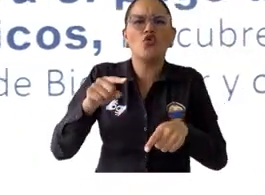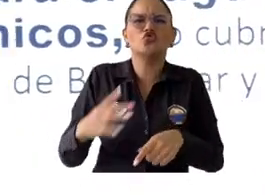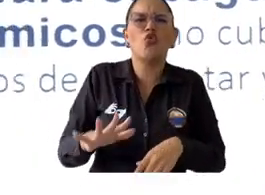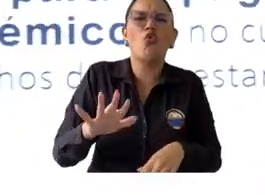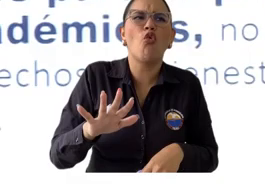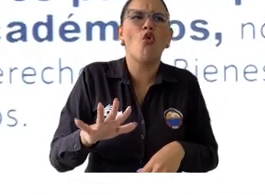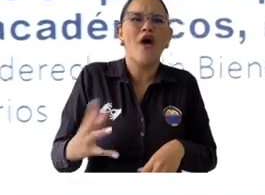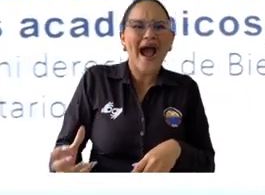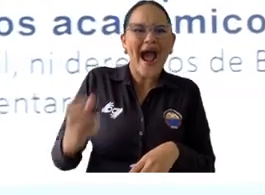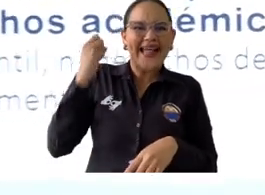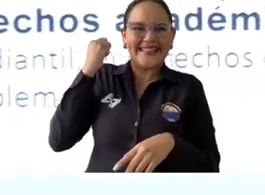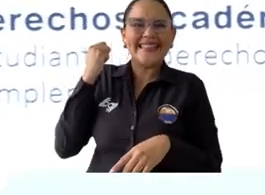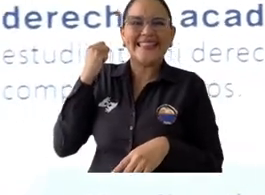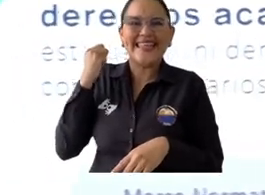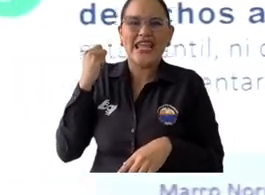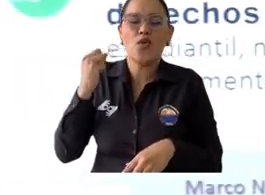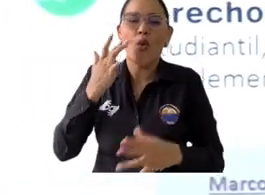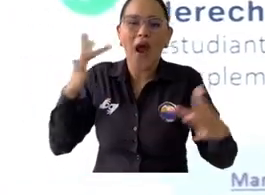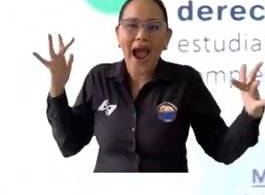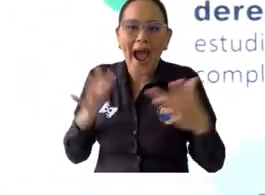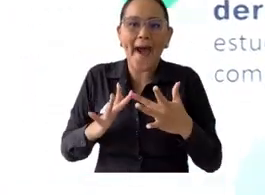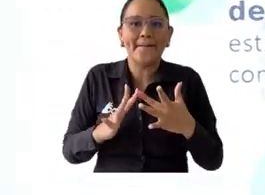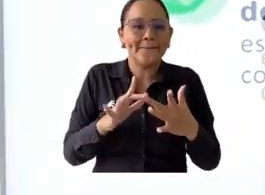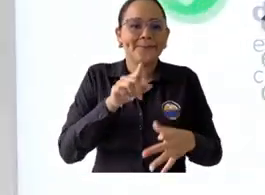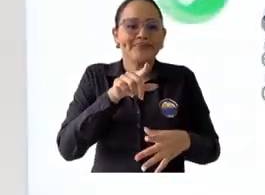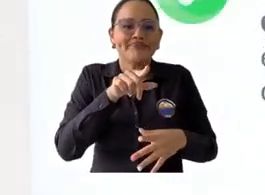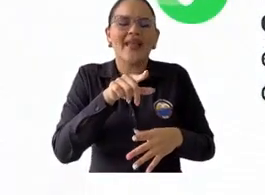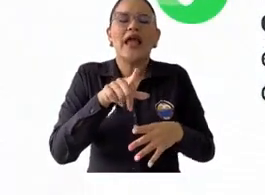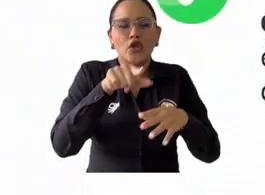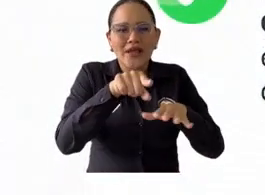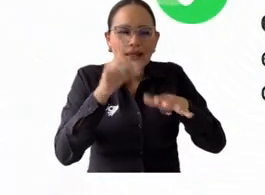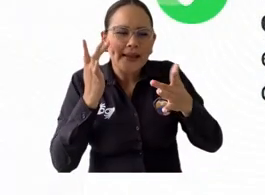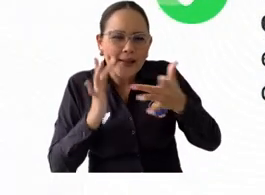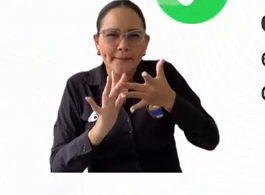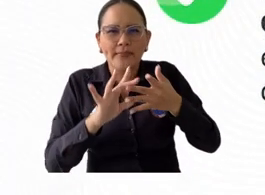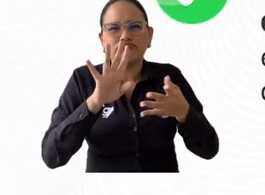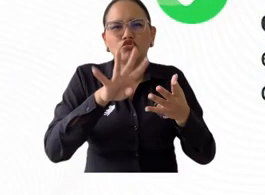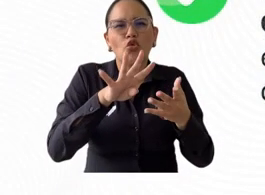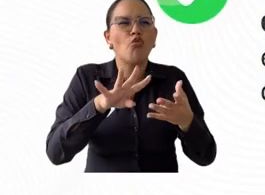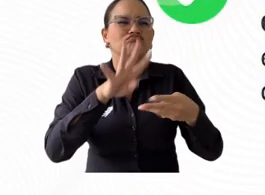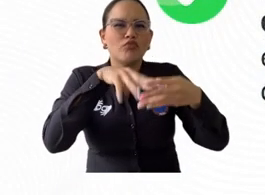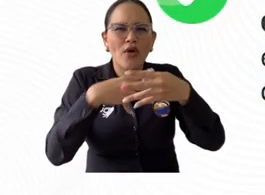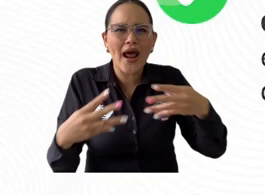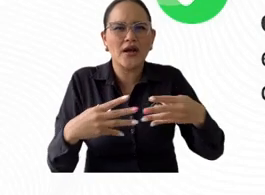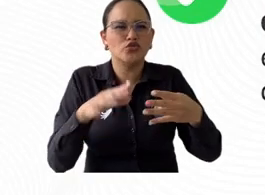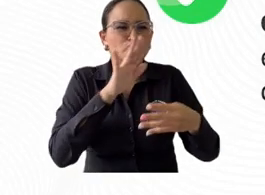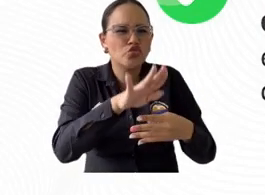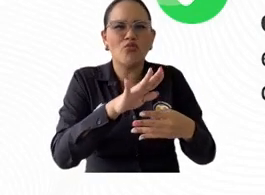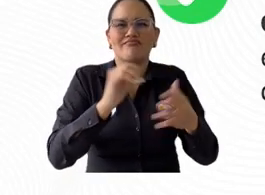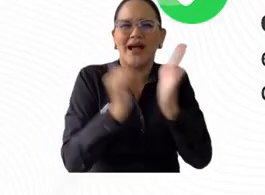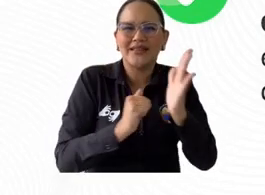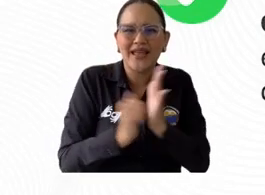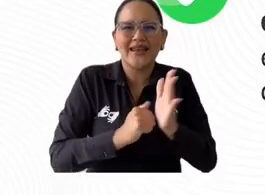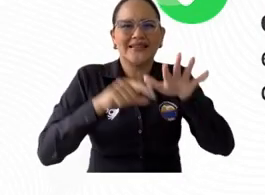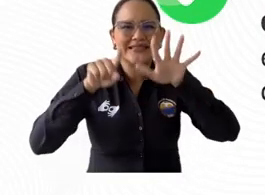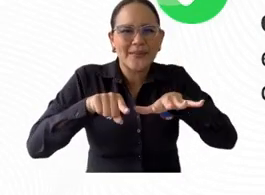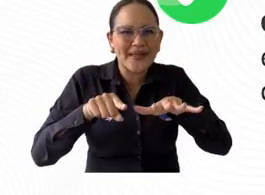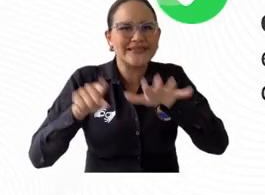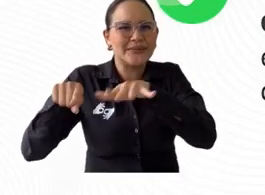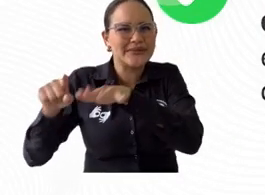¿Qué otras condiciones? Pues son para cursar un solo programa, quienes cursen simultáneamente otra carrera no pueden recibir sin un solo beneficio.